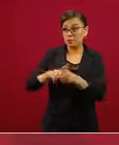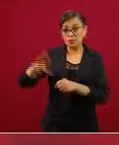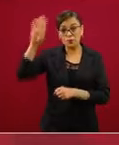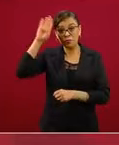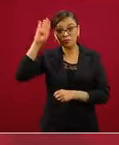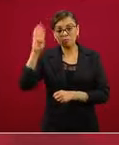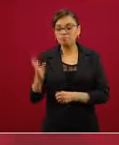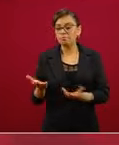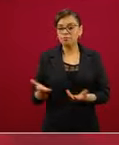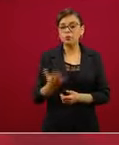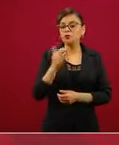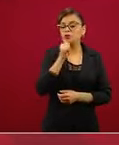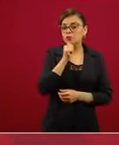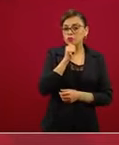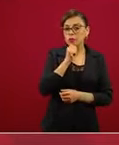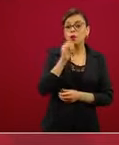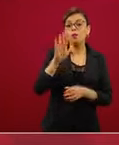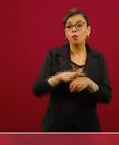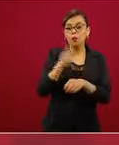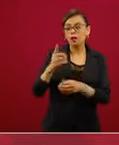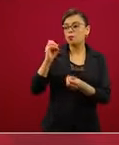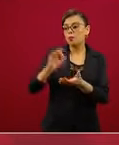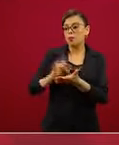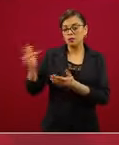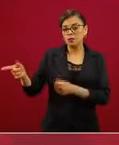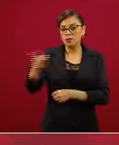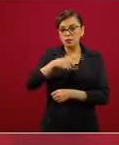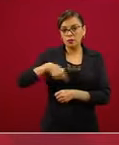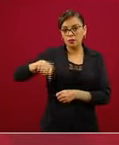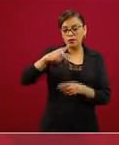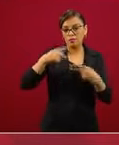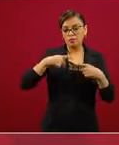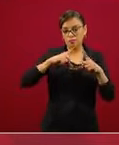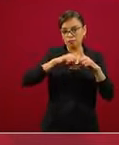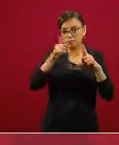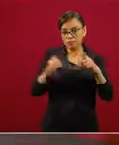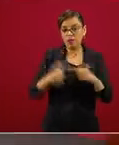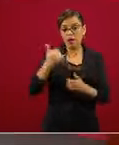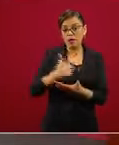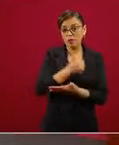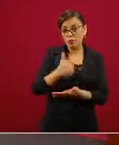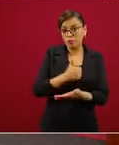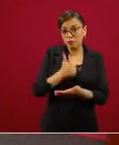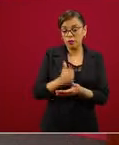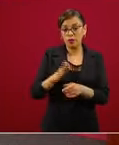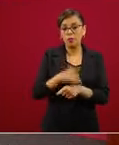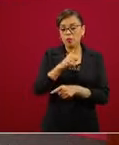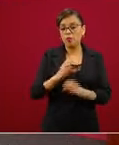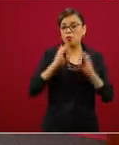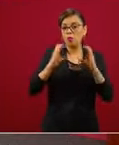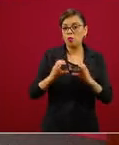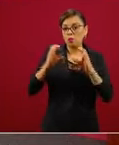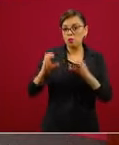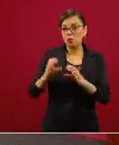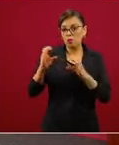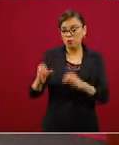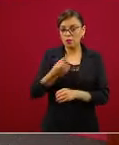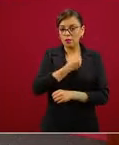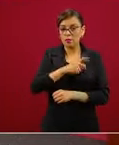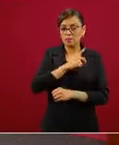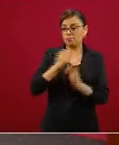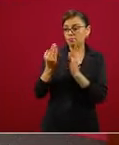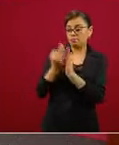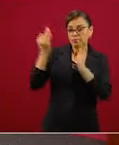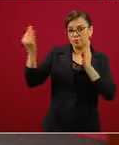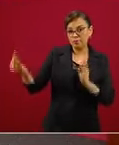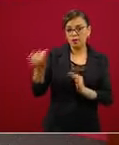al trabajo que se ha hecho de prevención, de sana distancia, de quedarnos en casa. Estamos trabajando con